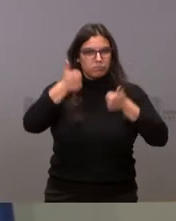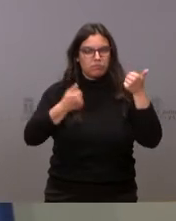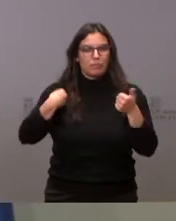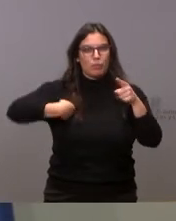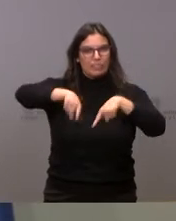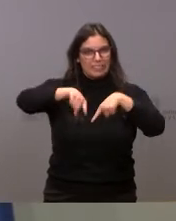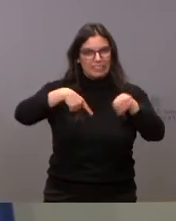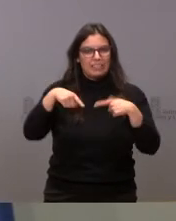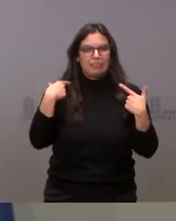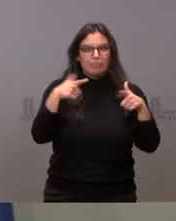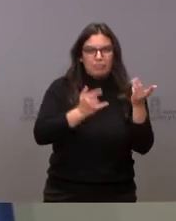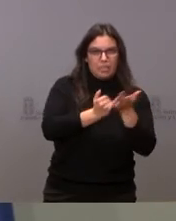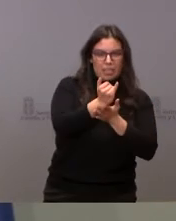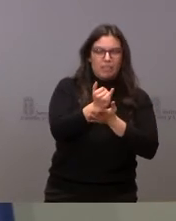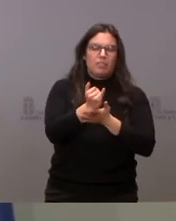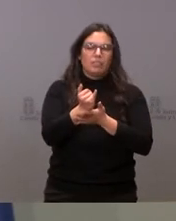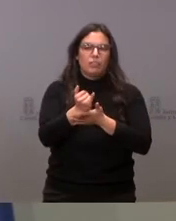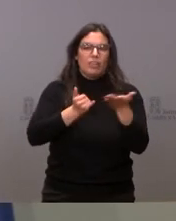sector agrario y agroalimentario.